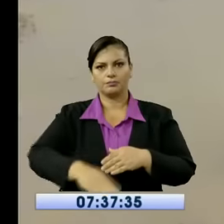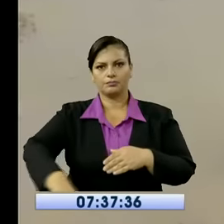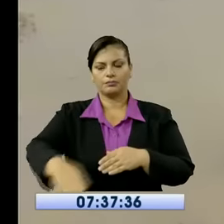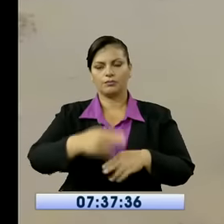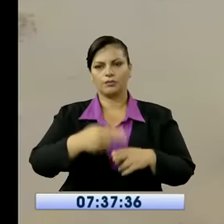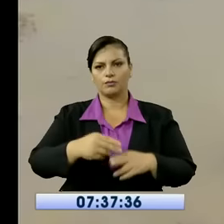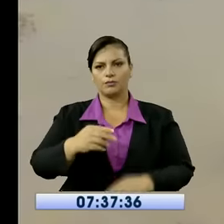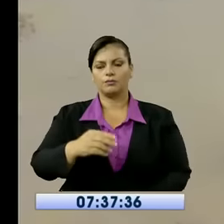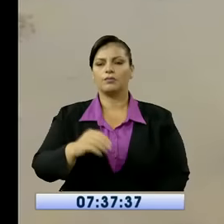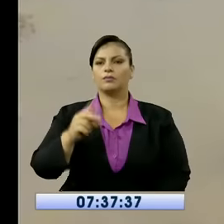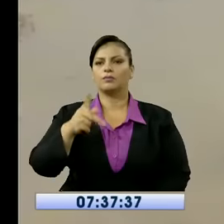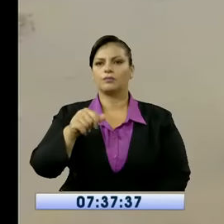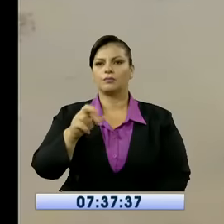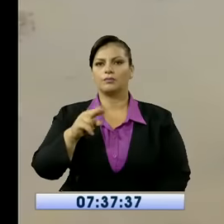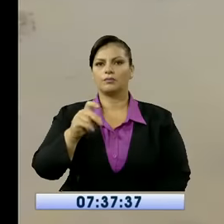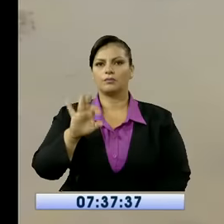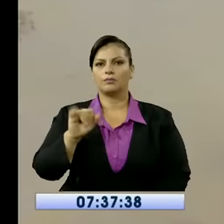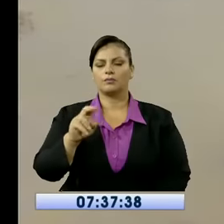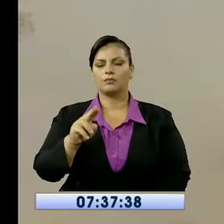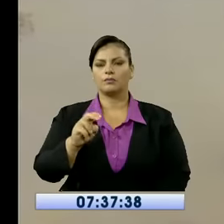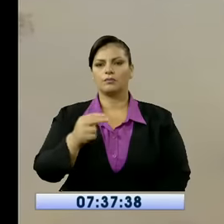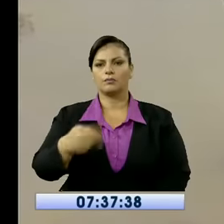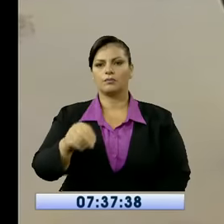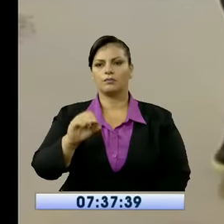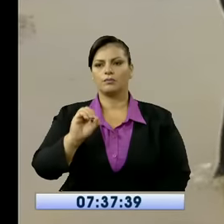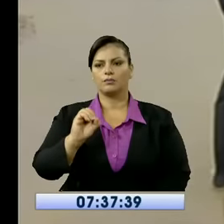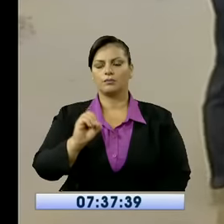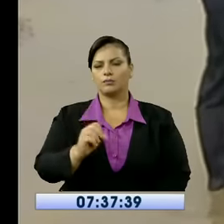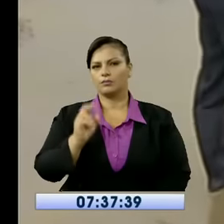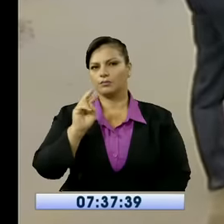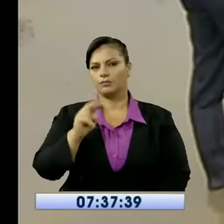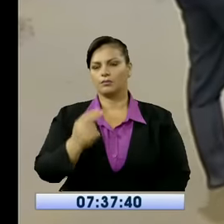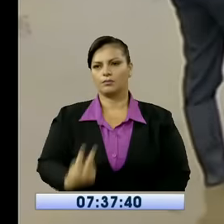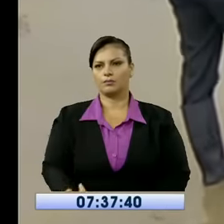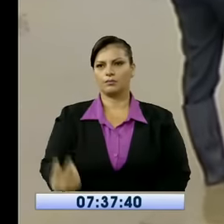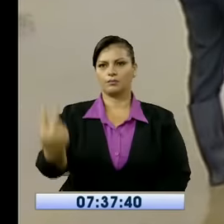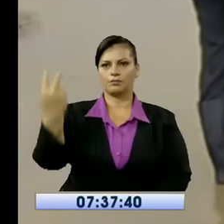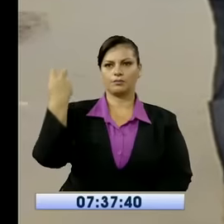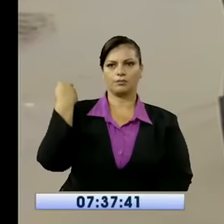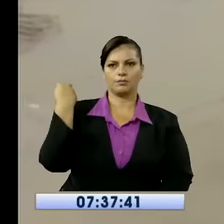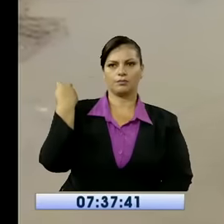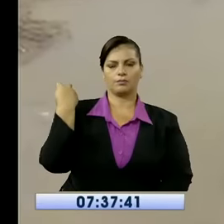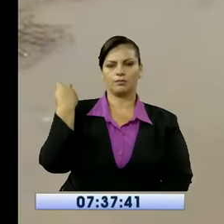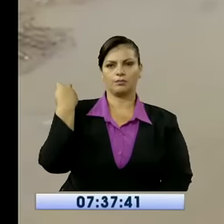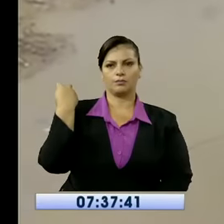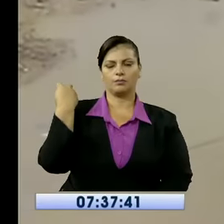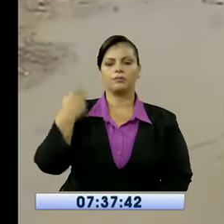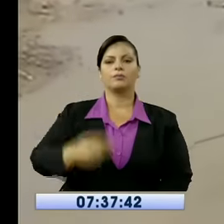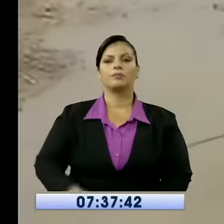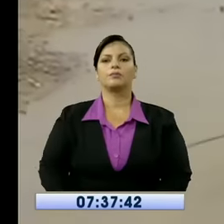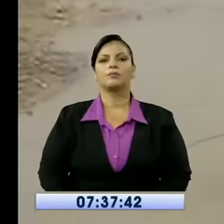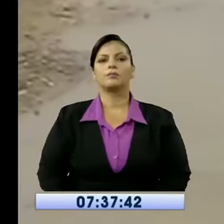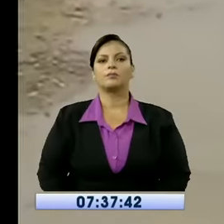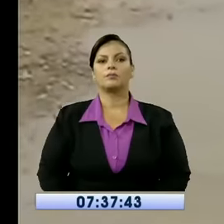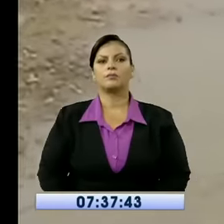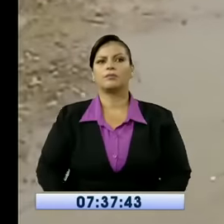atravesando acá? Bueno, miren ustedes a mis espaldas, como ustedes pueden apreciar. Estas son las calles, las avenidas,